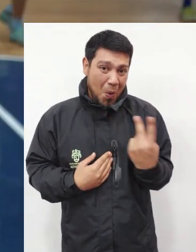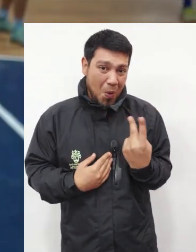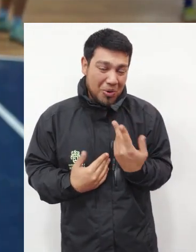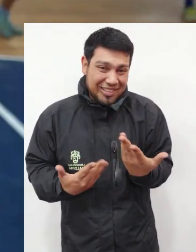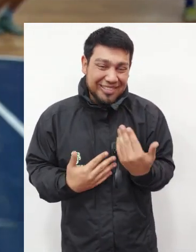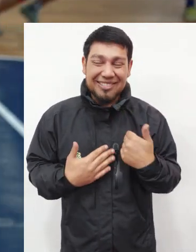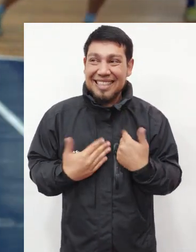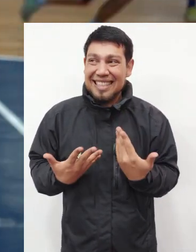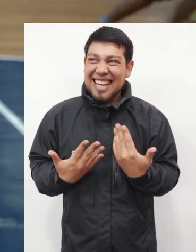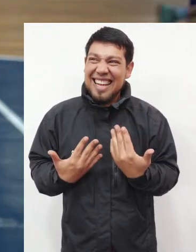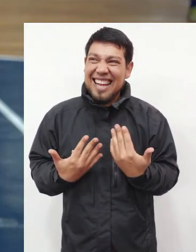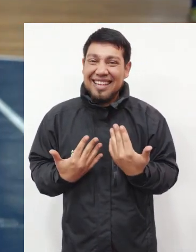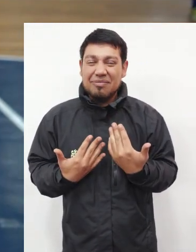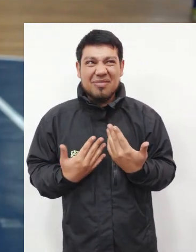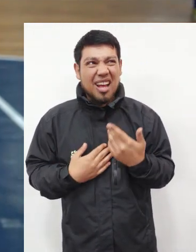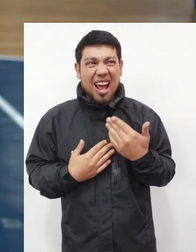mucho jugar a la pelota aparte.